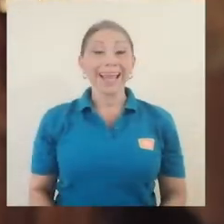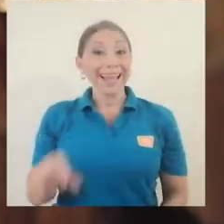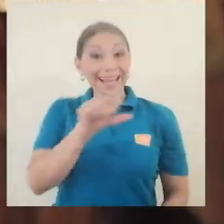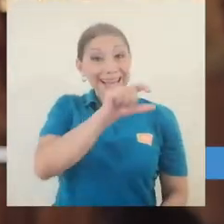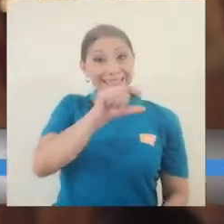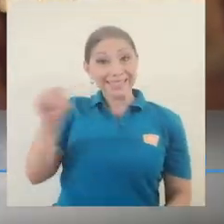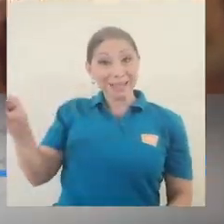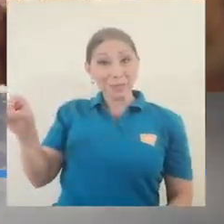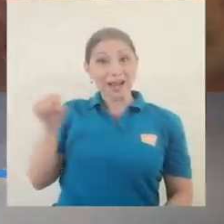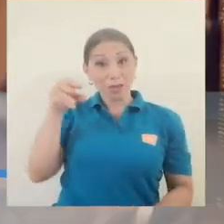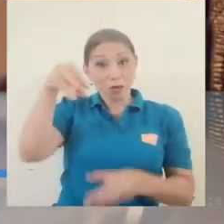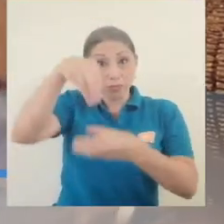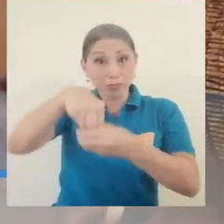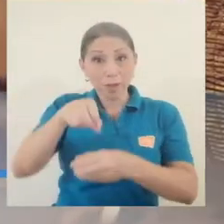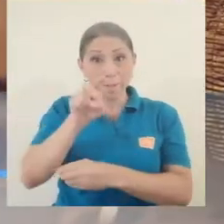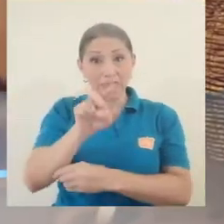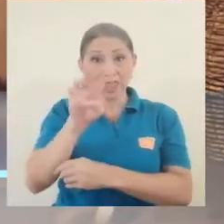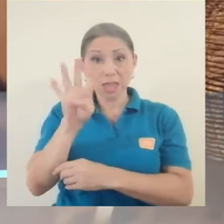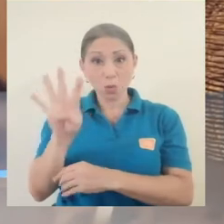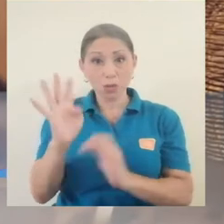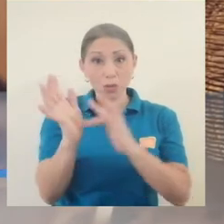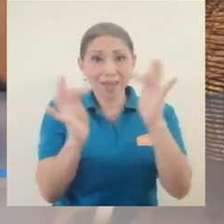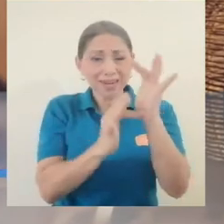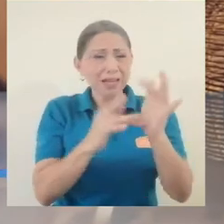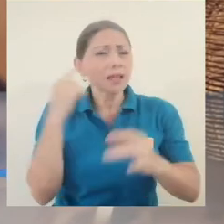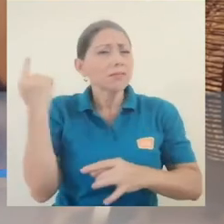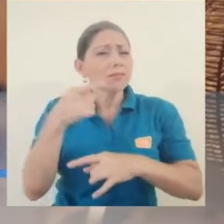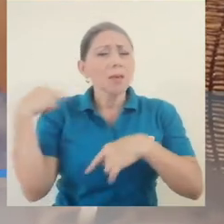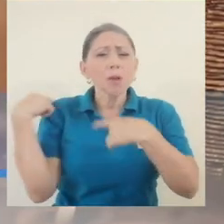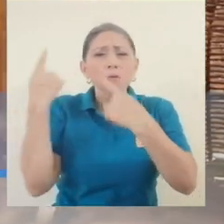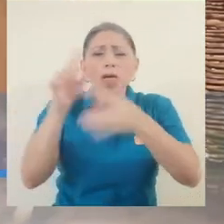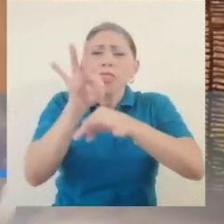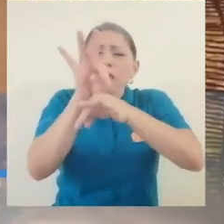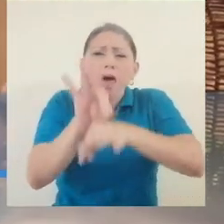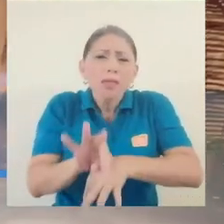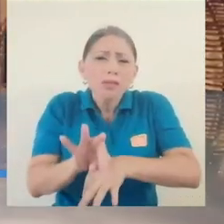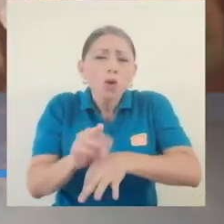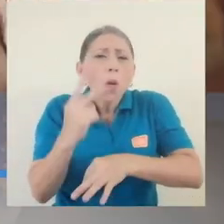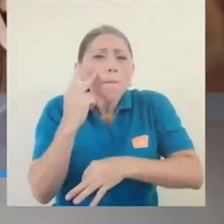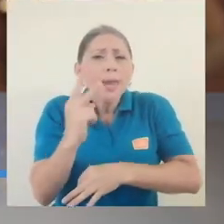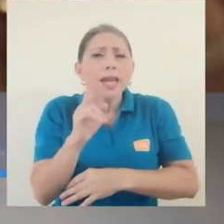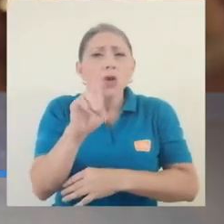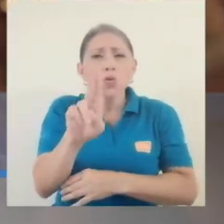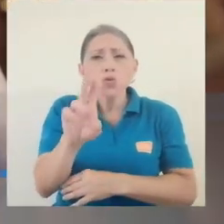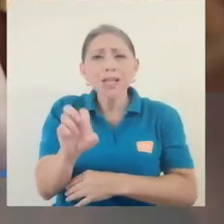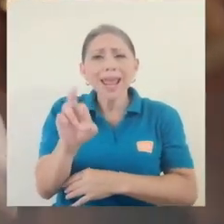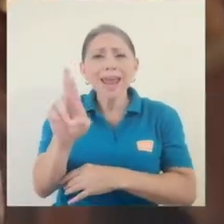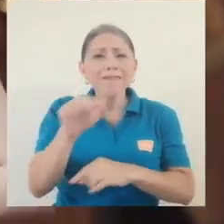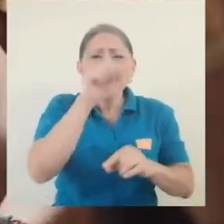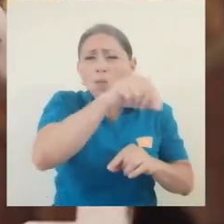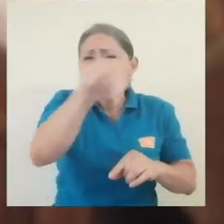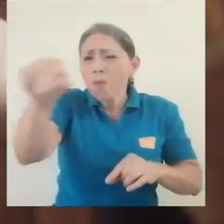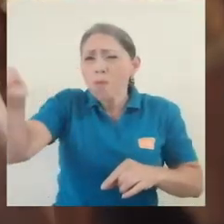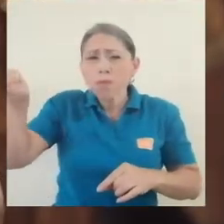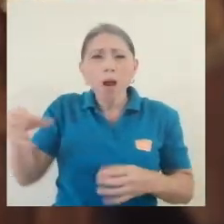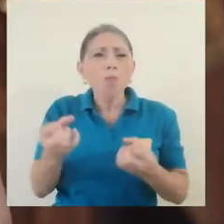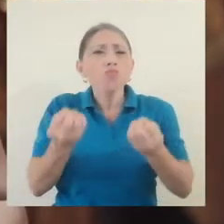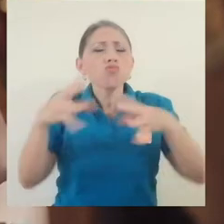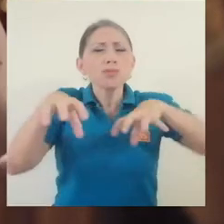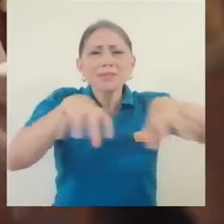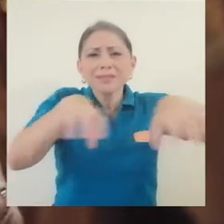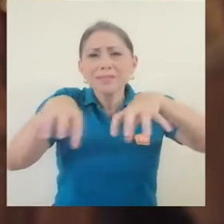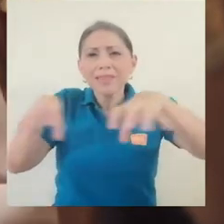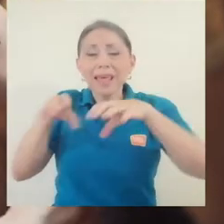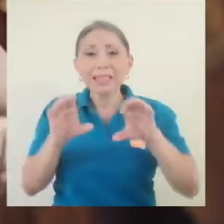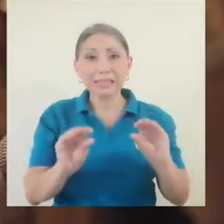La semana del 24 de abril era tradición ver las diferentes sedes y recintos de la UCR cargadas de actividades